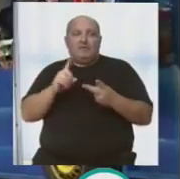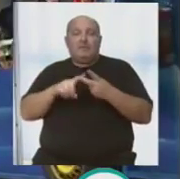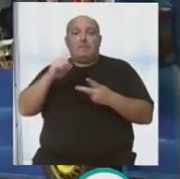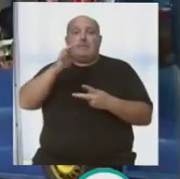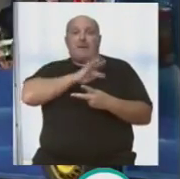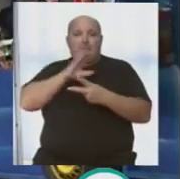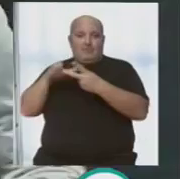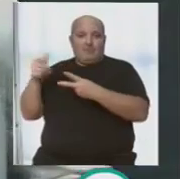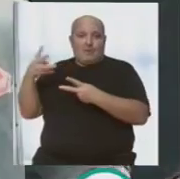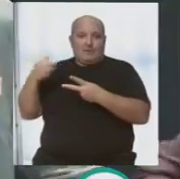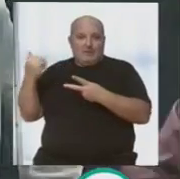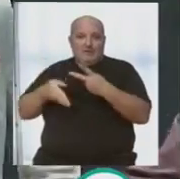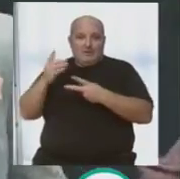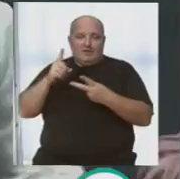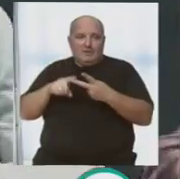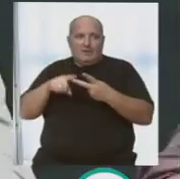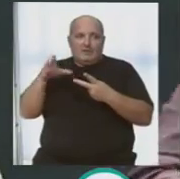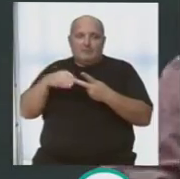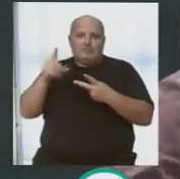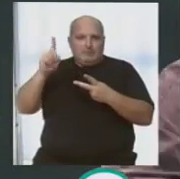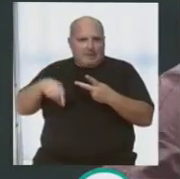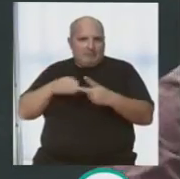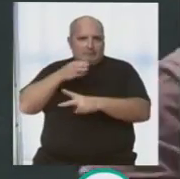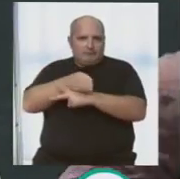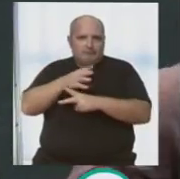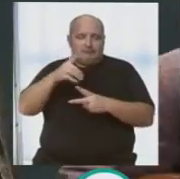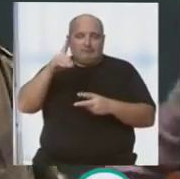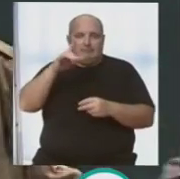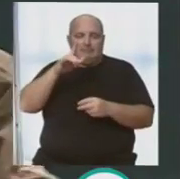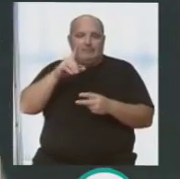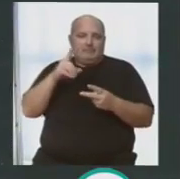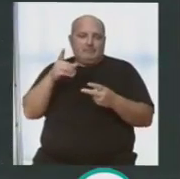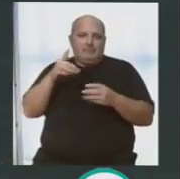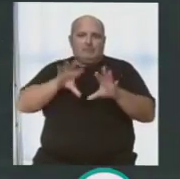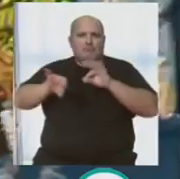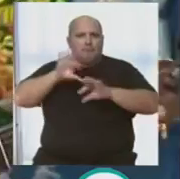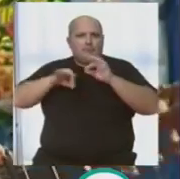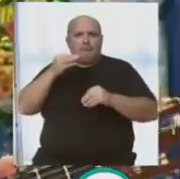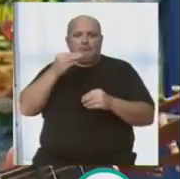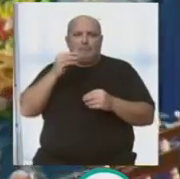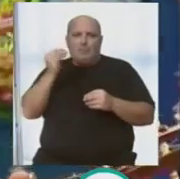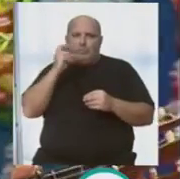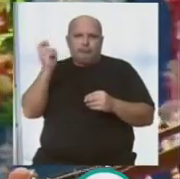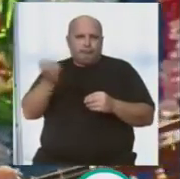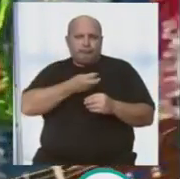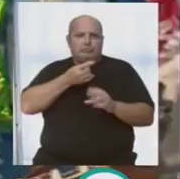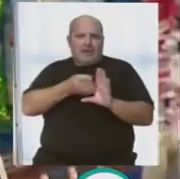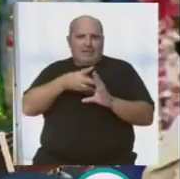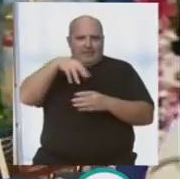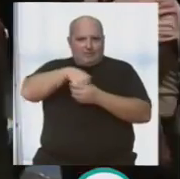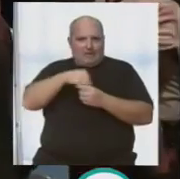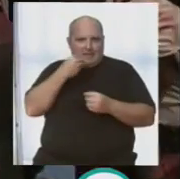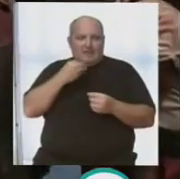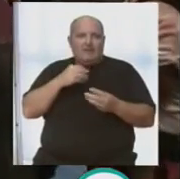aquí no afecta el levante para nada, con un gran servicio de catering que nos va a dar el faro, que siempre colabora con nosotros.